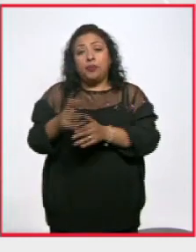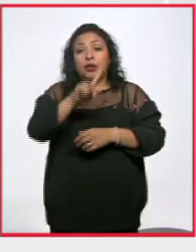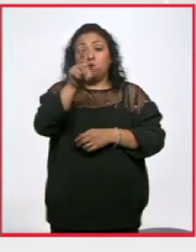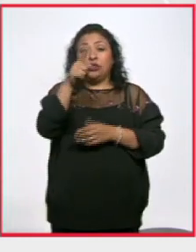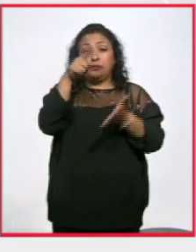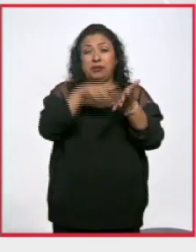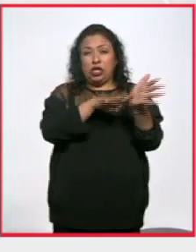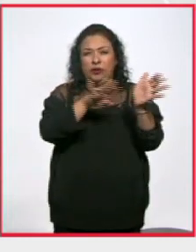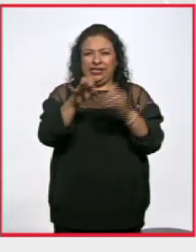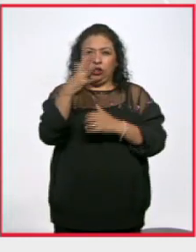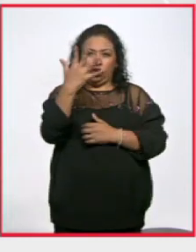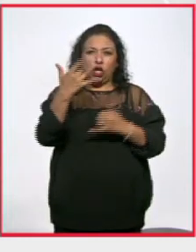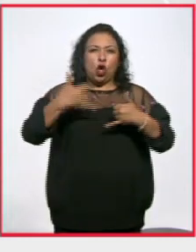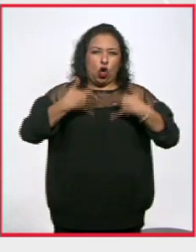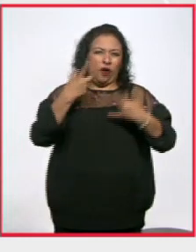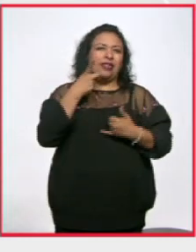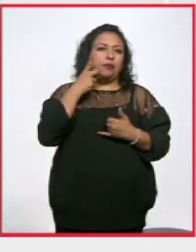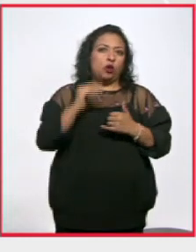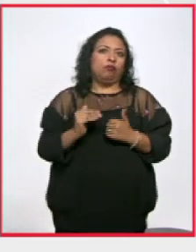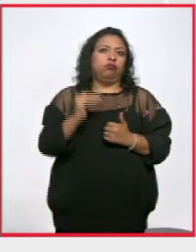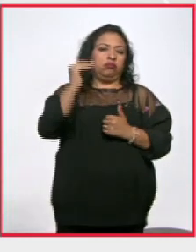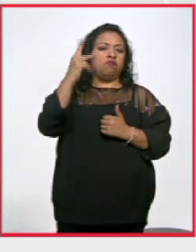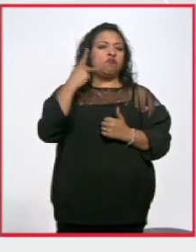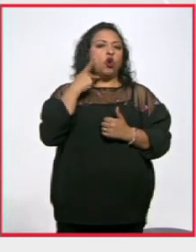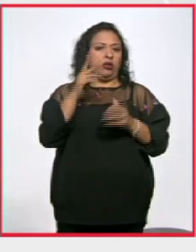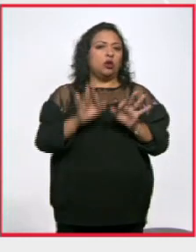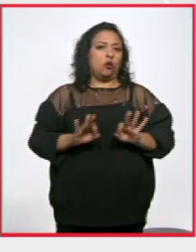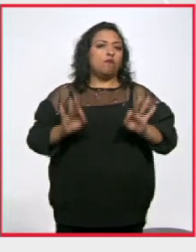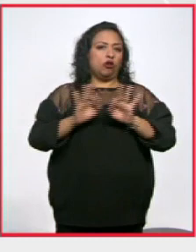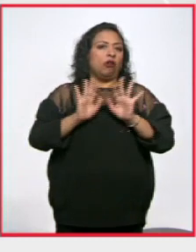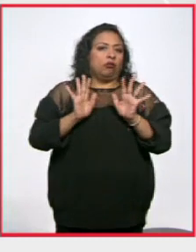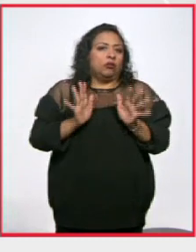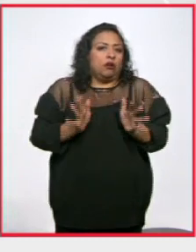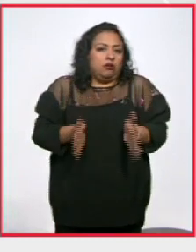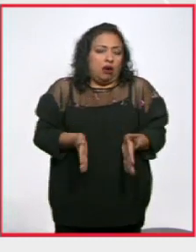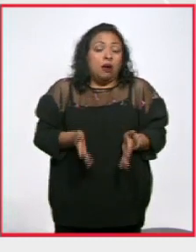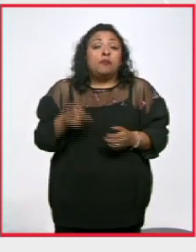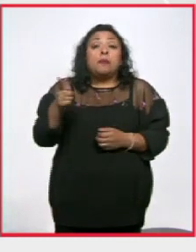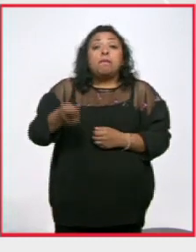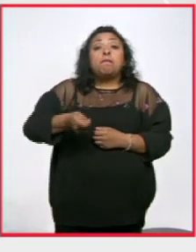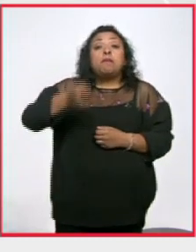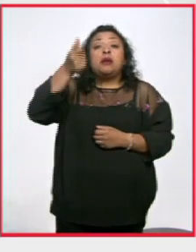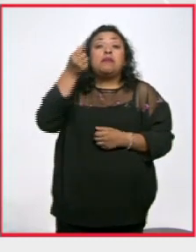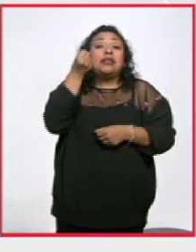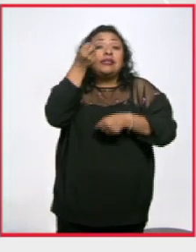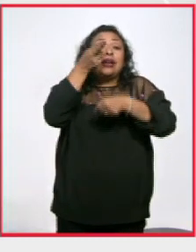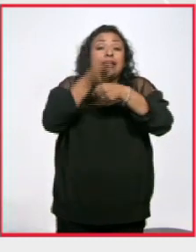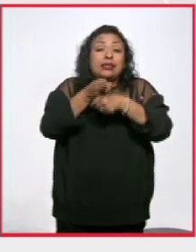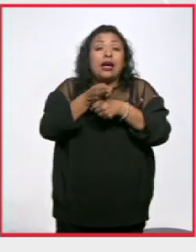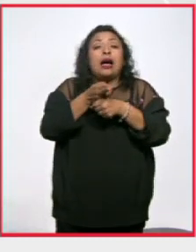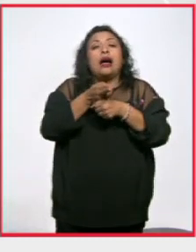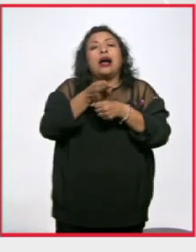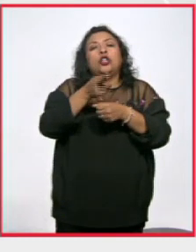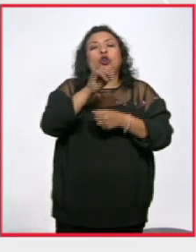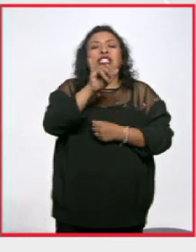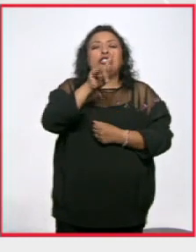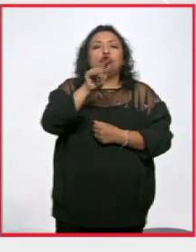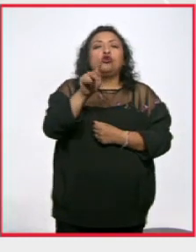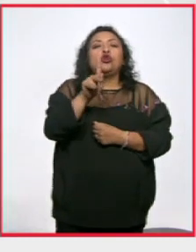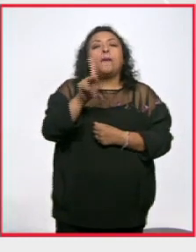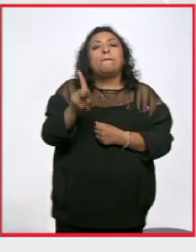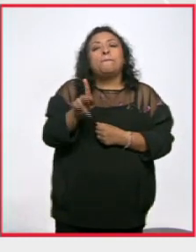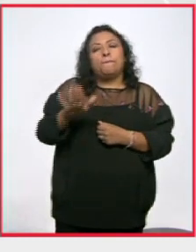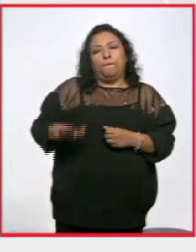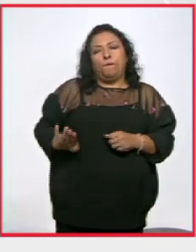1905 ese joven diputado ya era un político importante de hecho fue el primer secretario de instrucción pública lo que